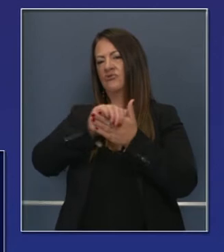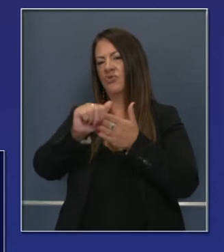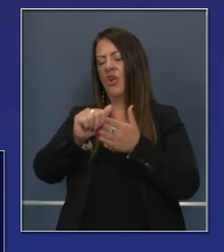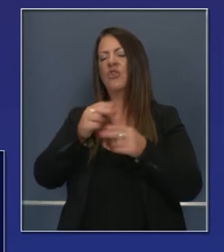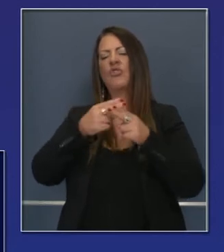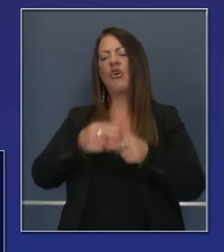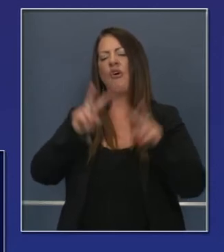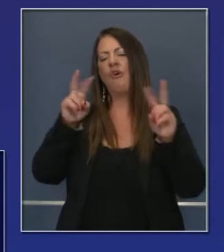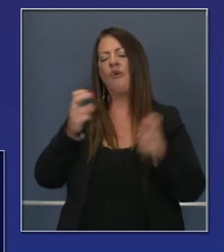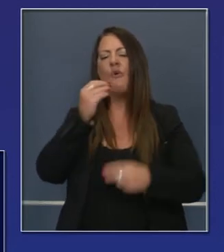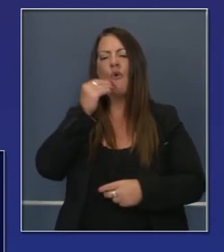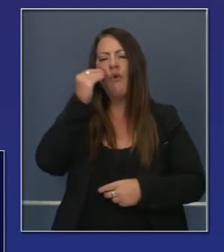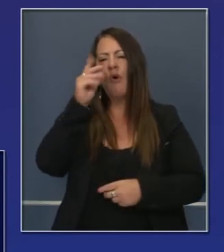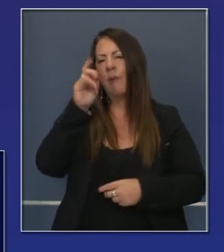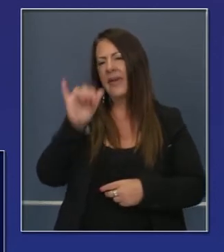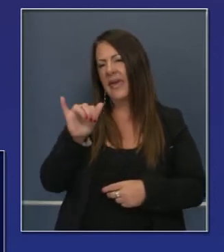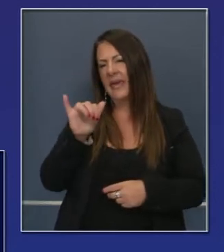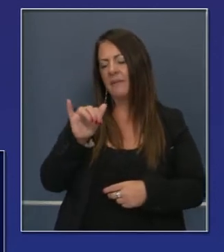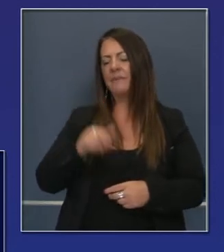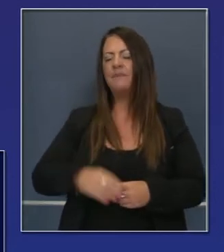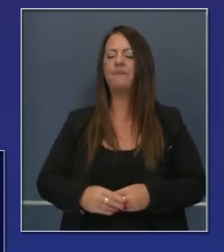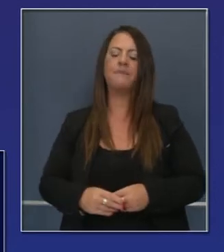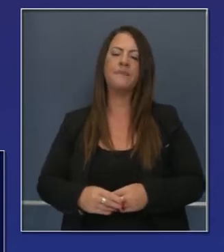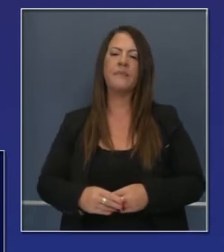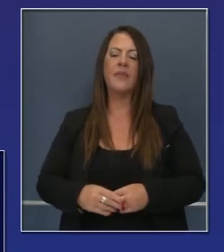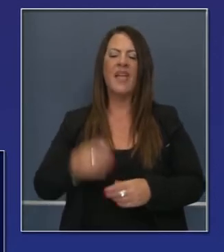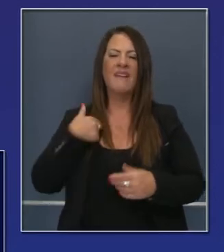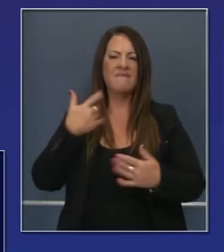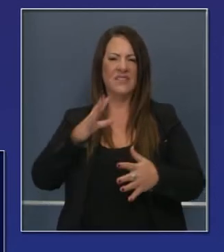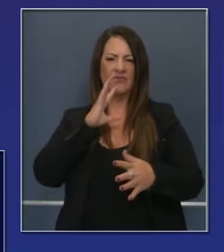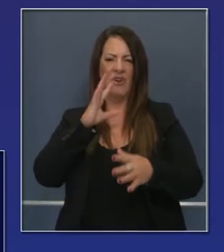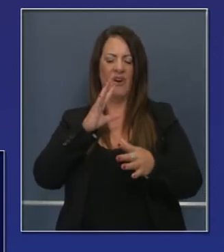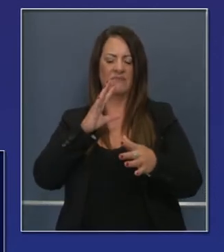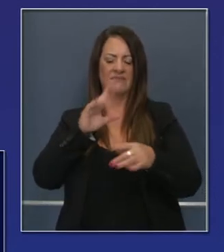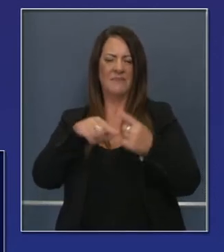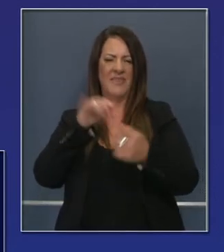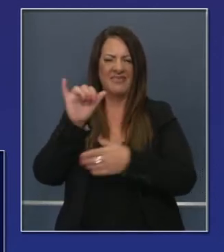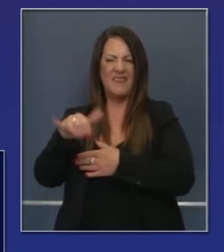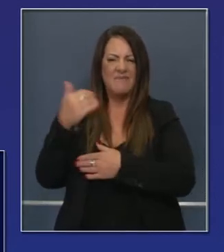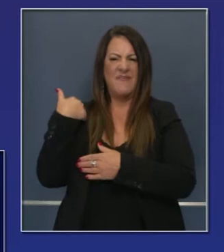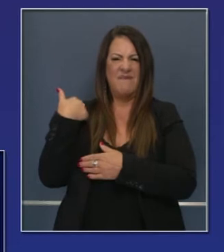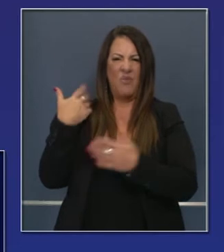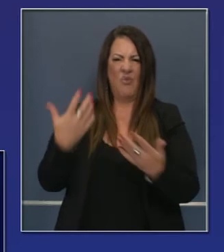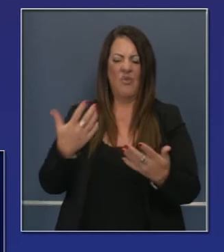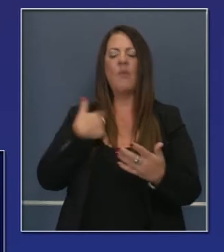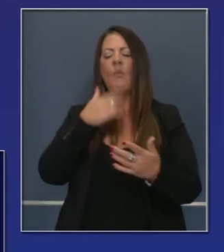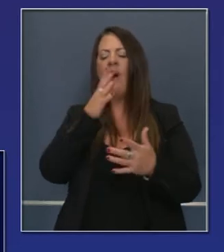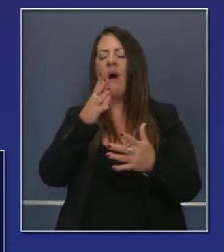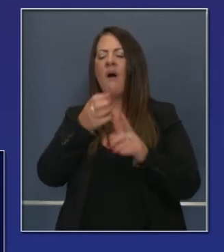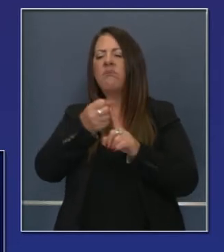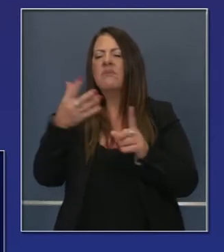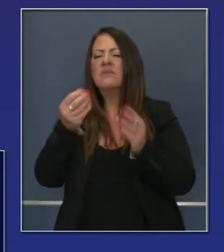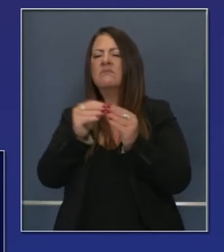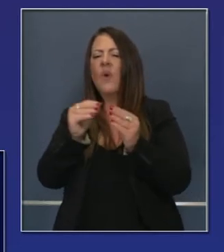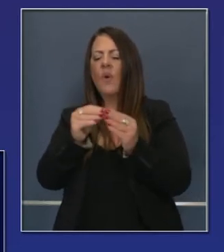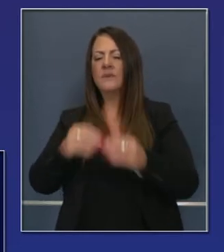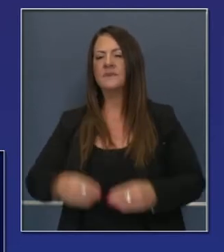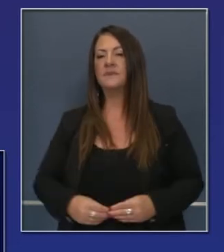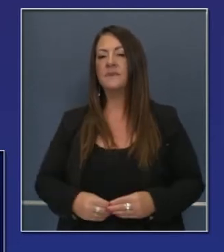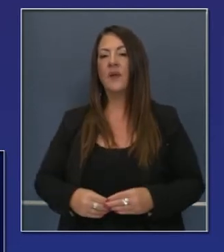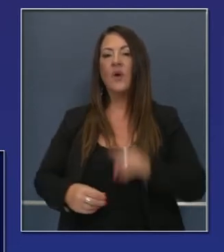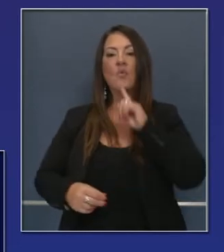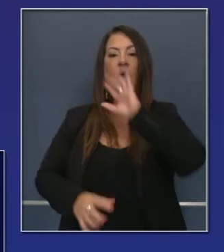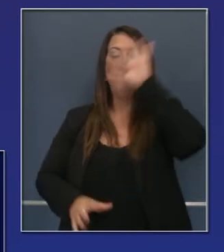en un proyecto de iniciativa llamado Home Key. Ya hablé anteriormente y ahora hablaré un poco más de esto,